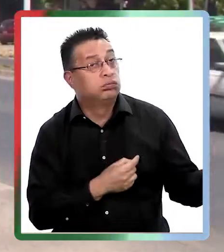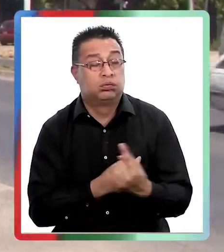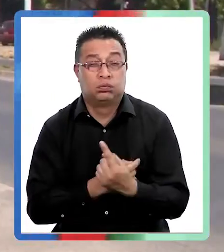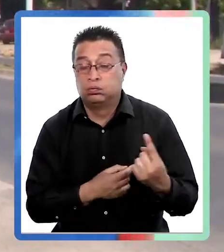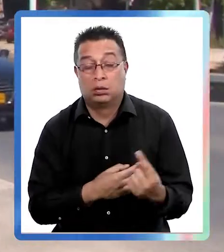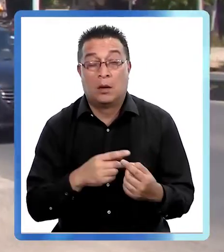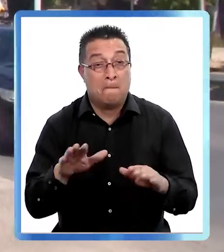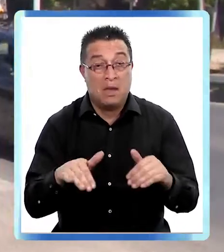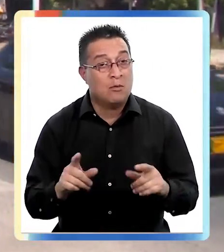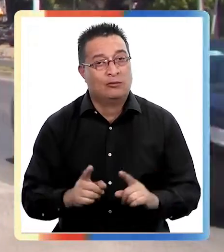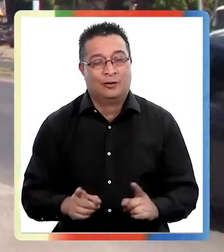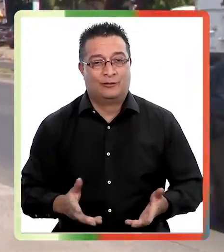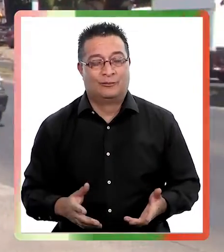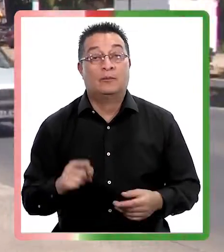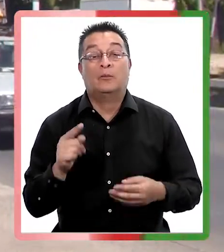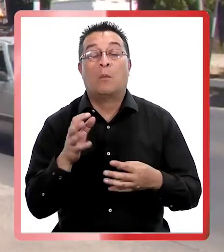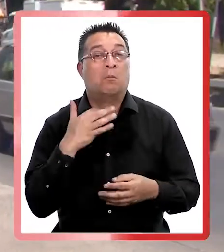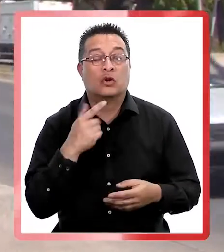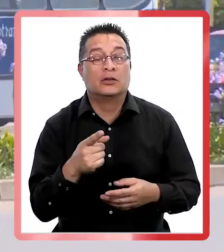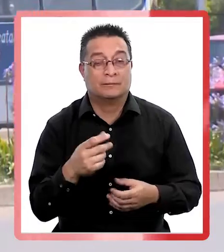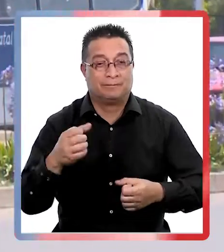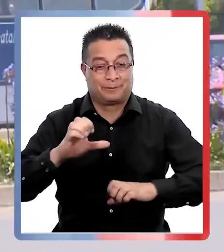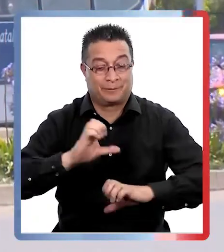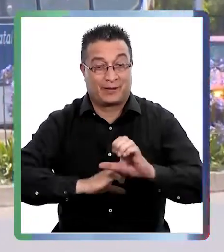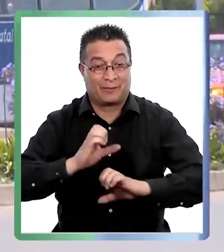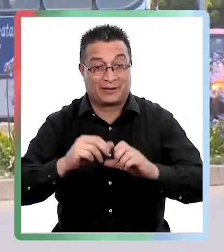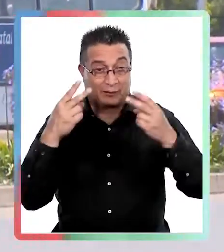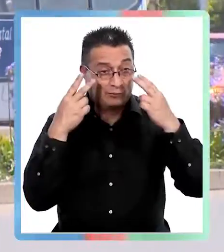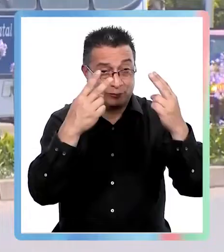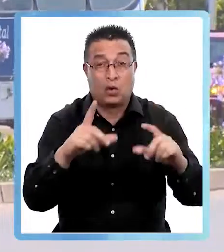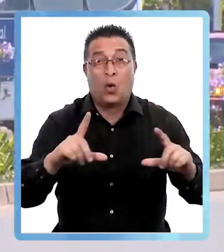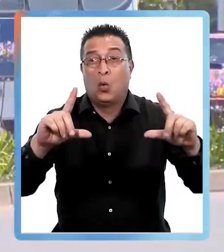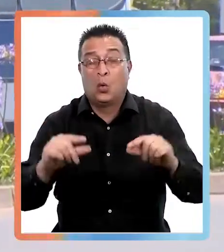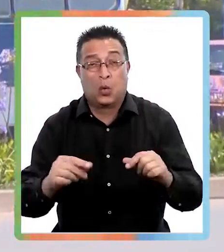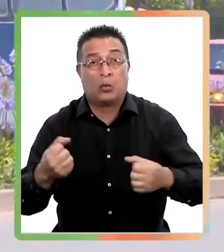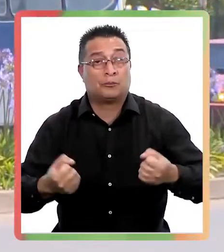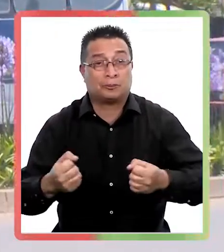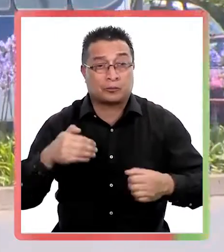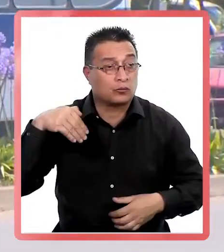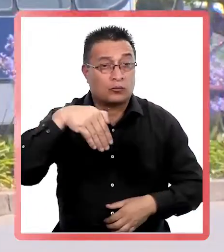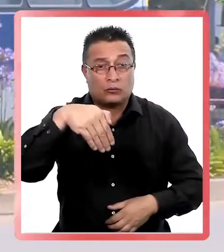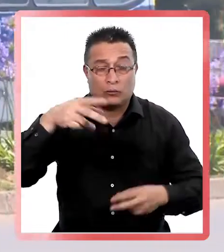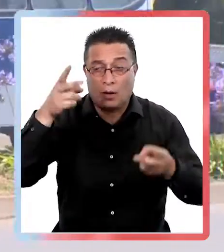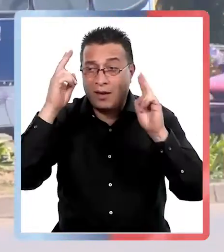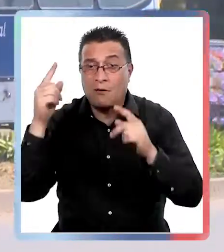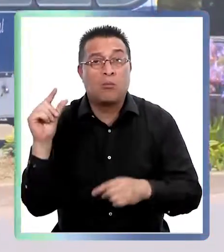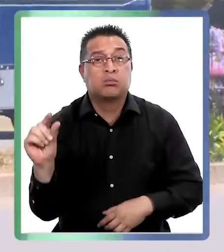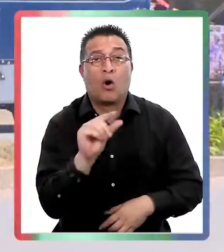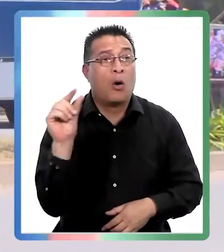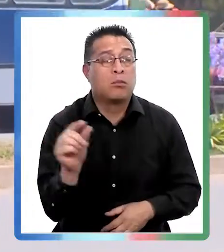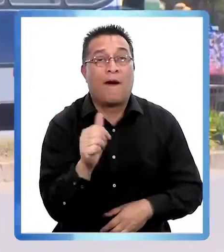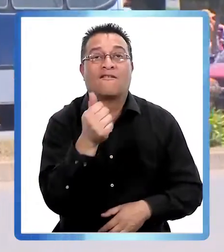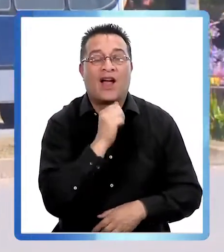colectiva claramente no fue la misma. Una de las causas que dieron los empresarios del transporte por la baja frecuencia de sus máquinas en los diferentes recorridos